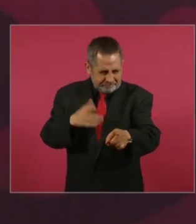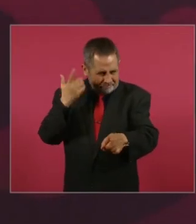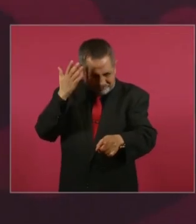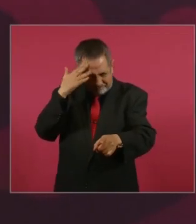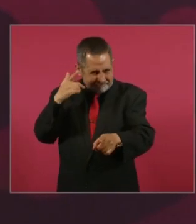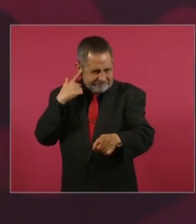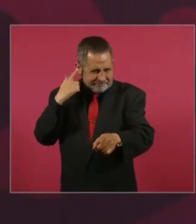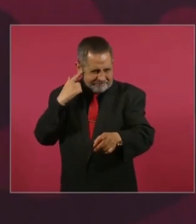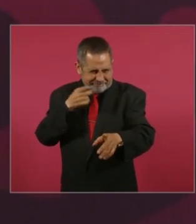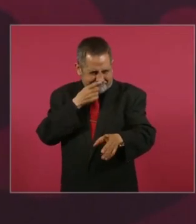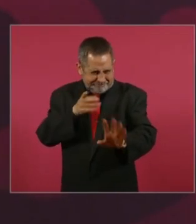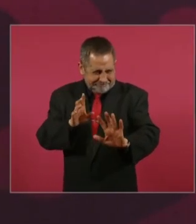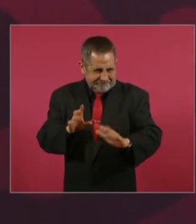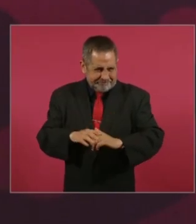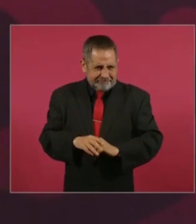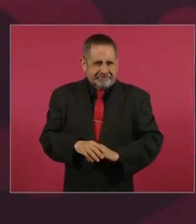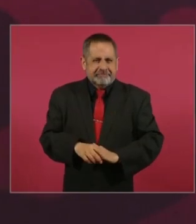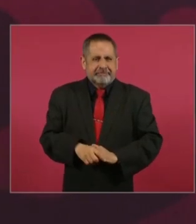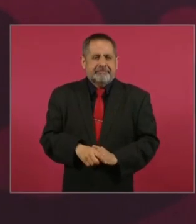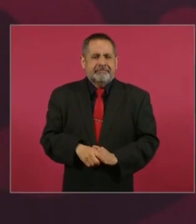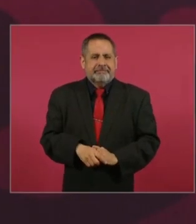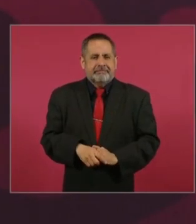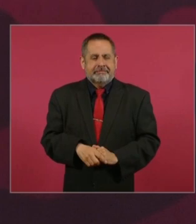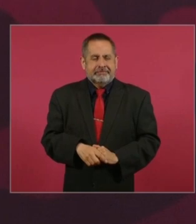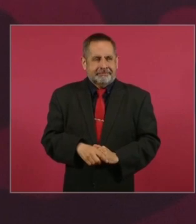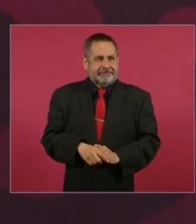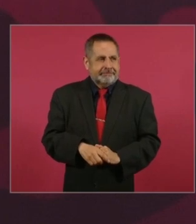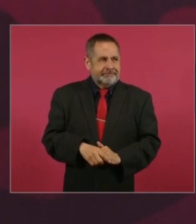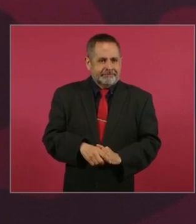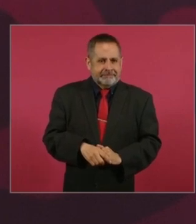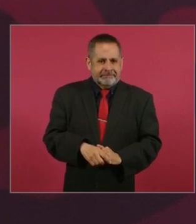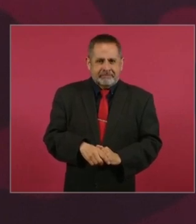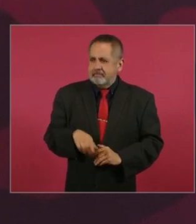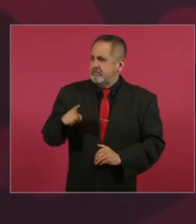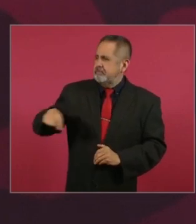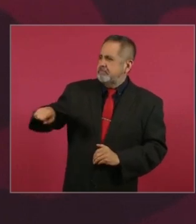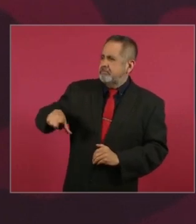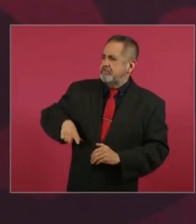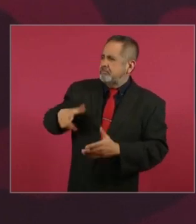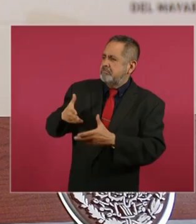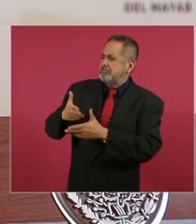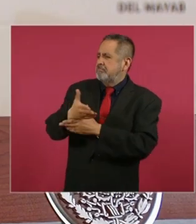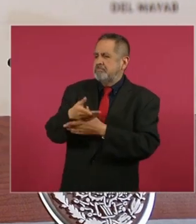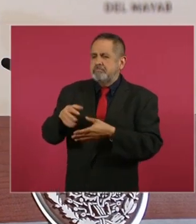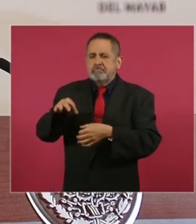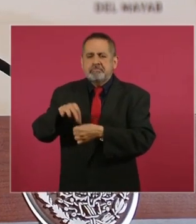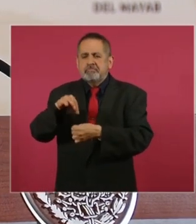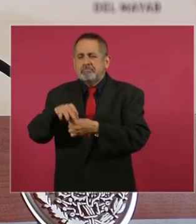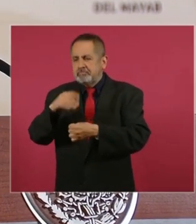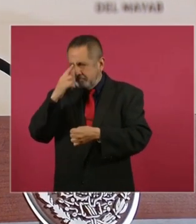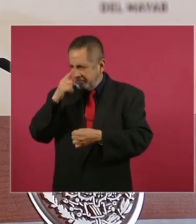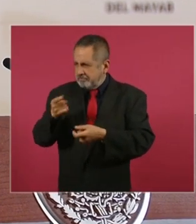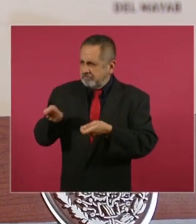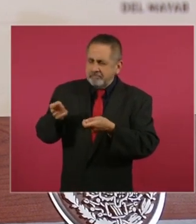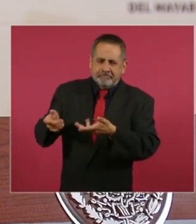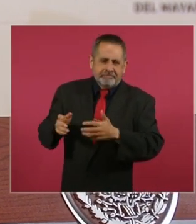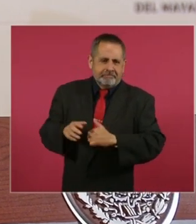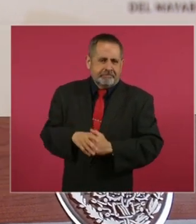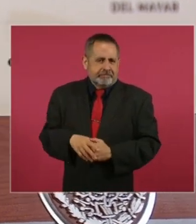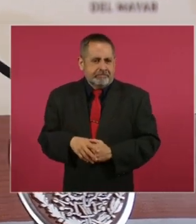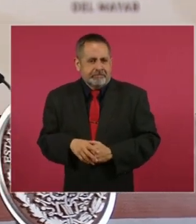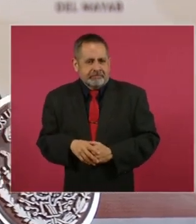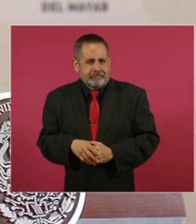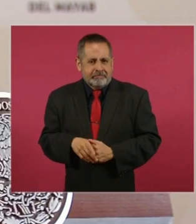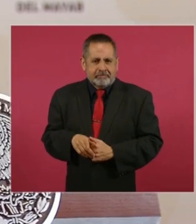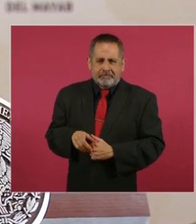han estado escuchando, elección de Estado y Andrés